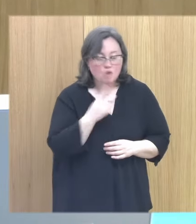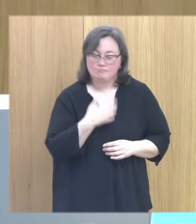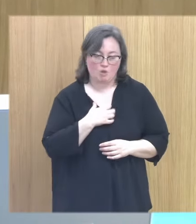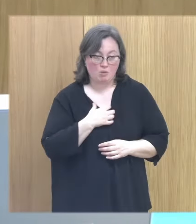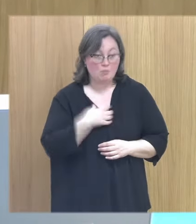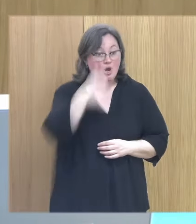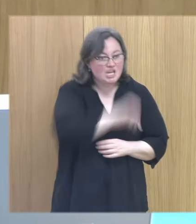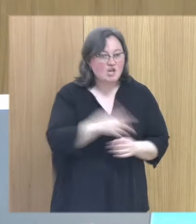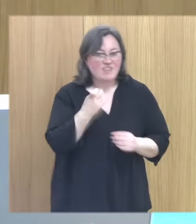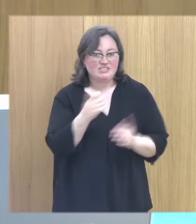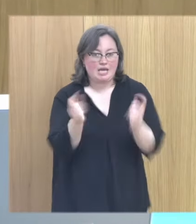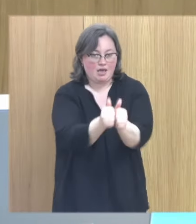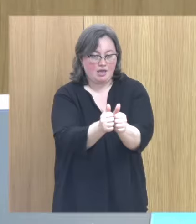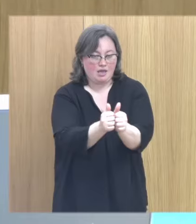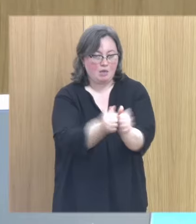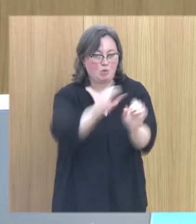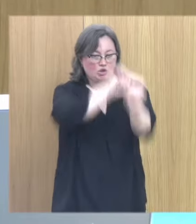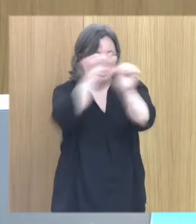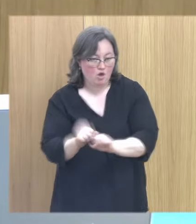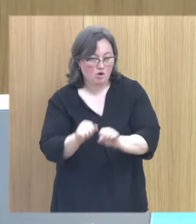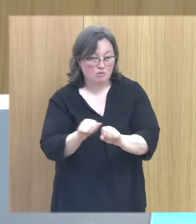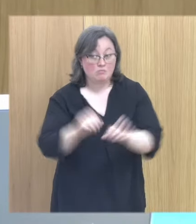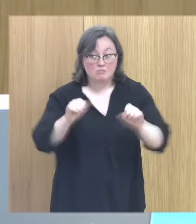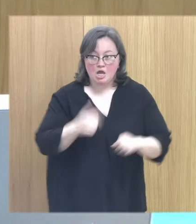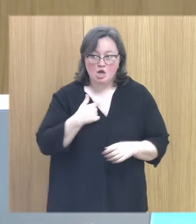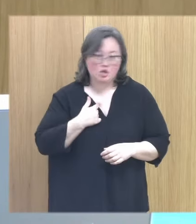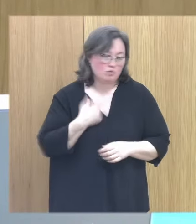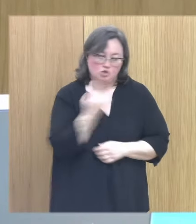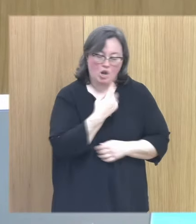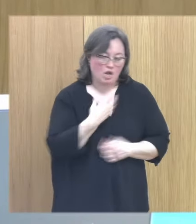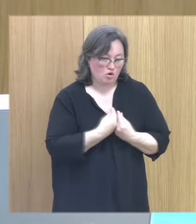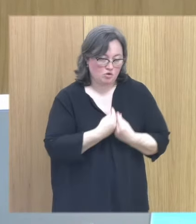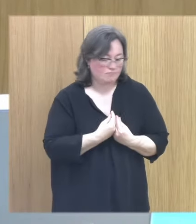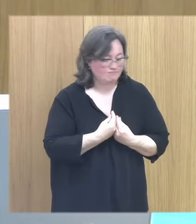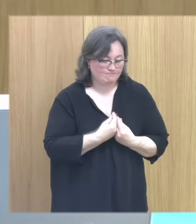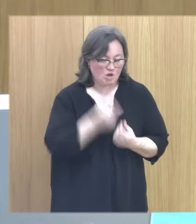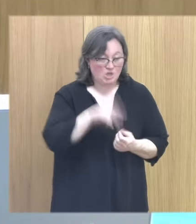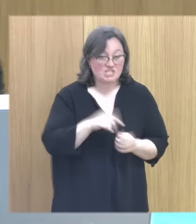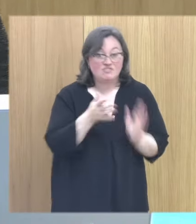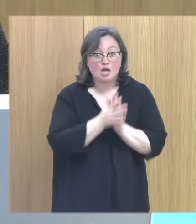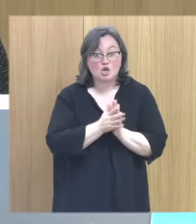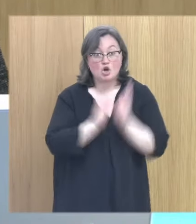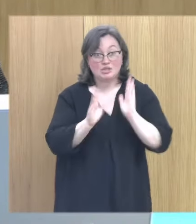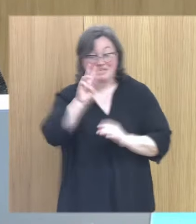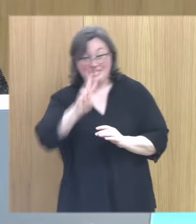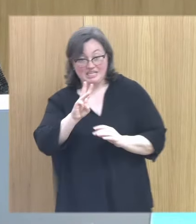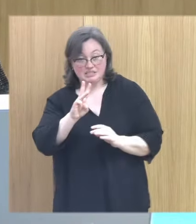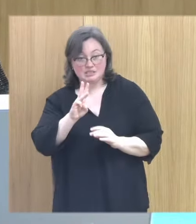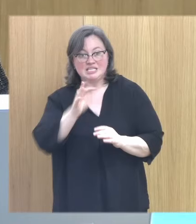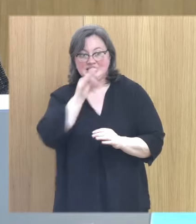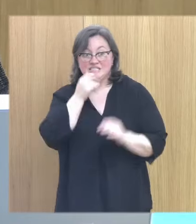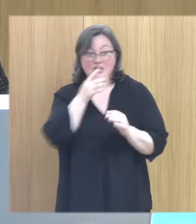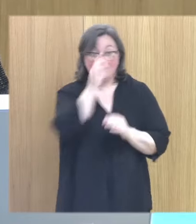porque el niño necesita tener a alguien ahí entonces yo no las hago sola con el niño con lo cual nunca voy a entrar si no tengo esa figura